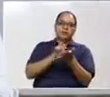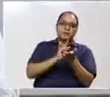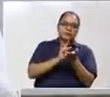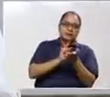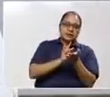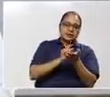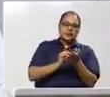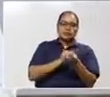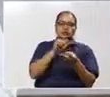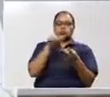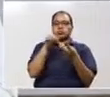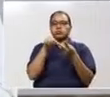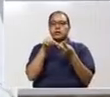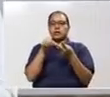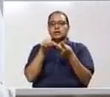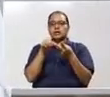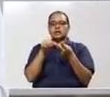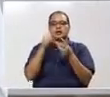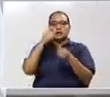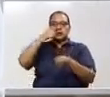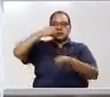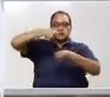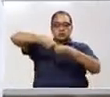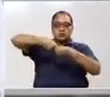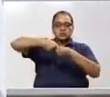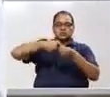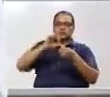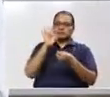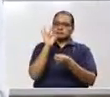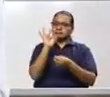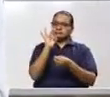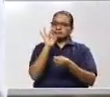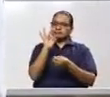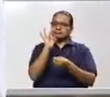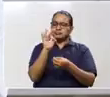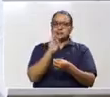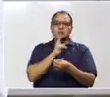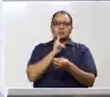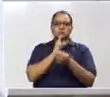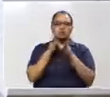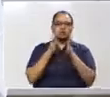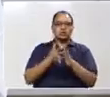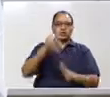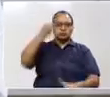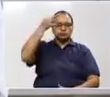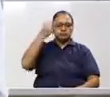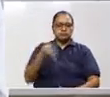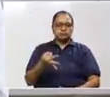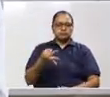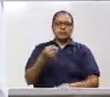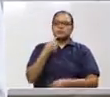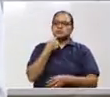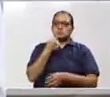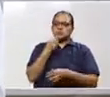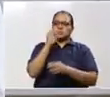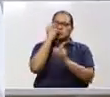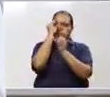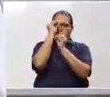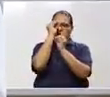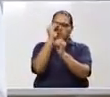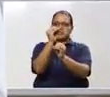a las gasolineras. Cada vez más mire un pueblo hondureño mucho más disciplinado, siguiendo estrictamente